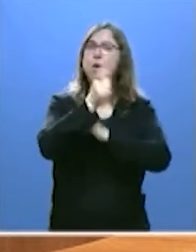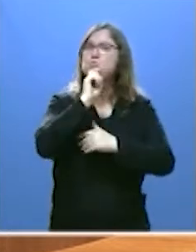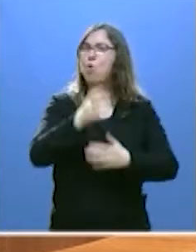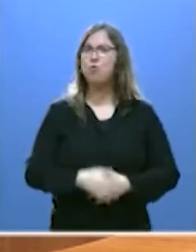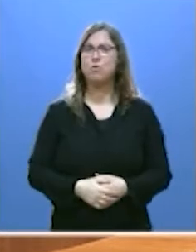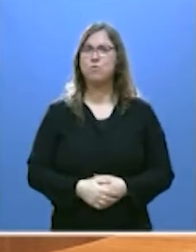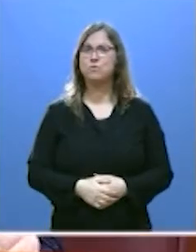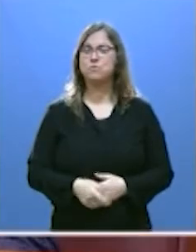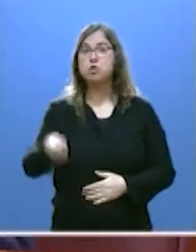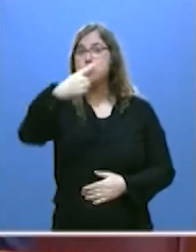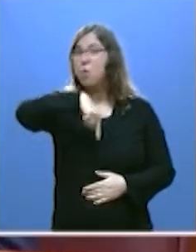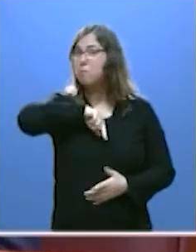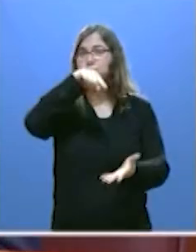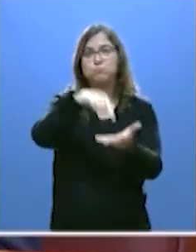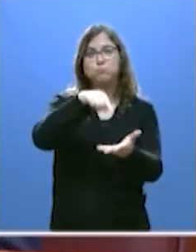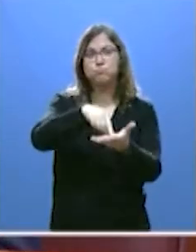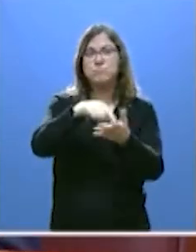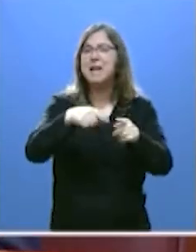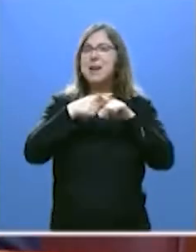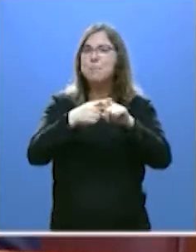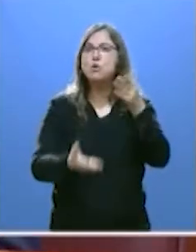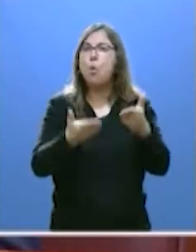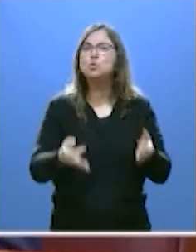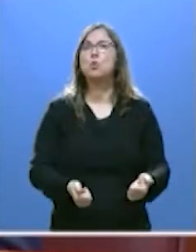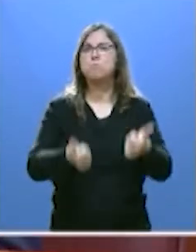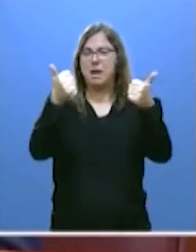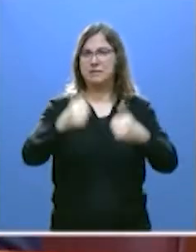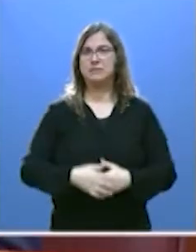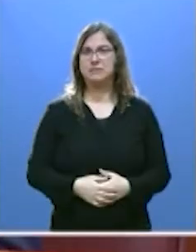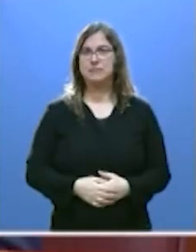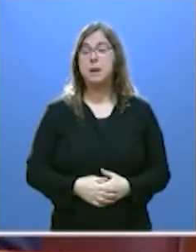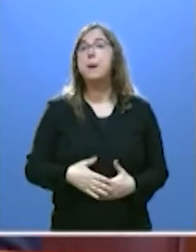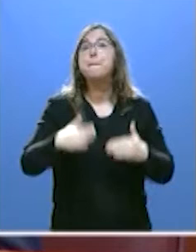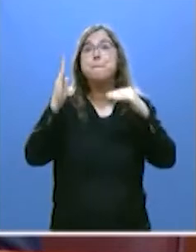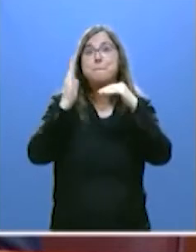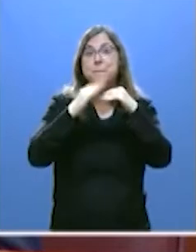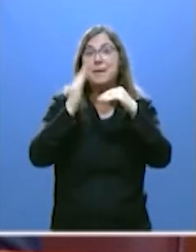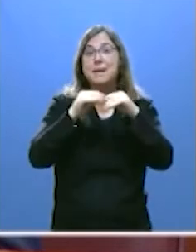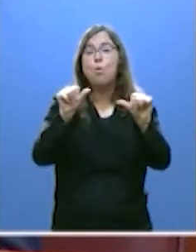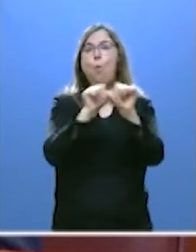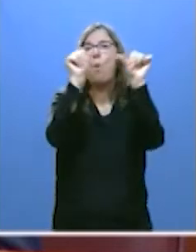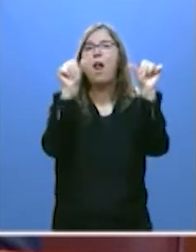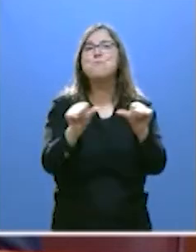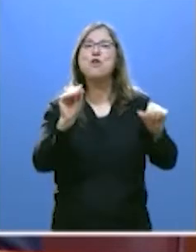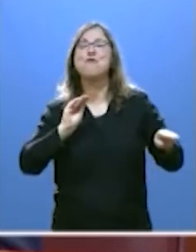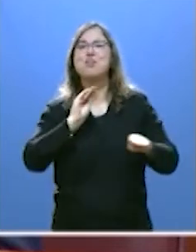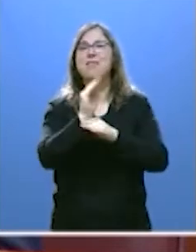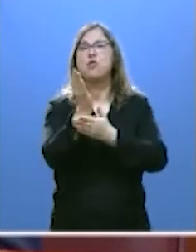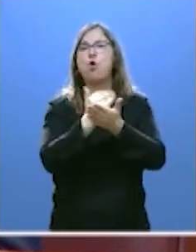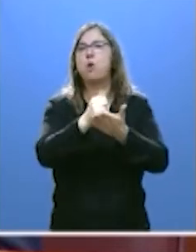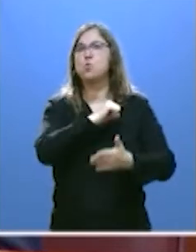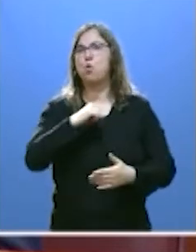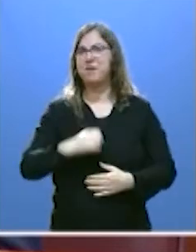Nosotros exigimos un reparto más justo, al menos con el criterio del modelo de financiación autonómica.